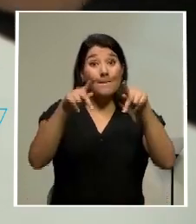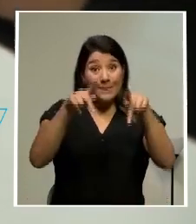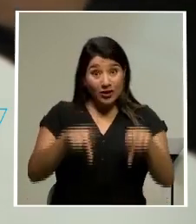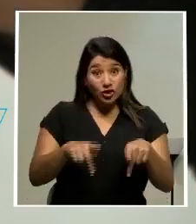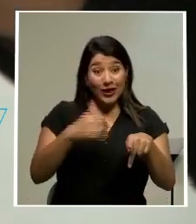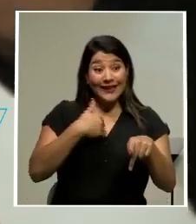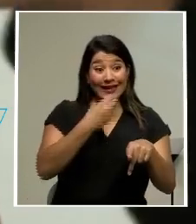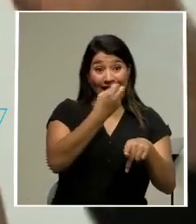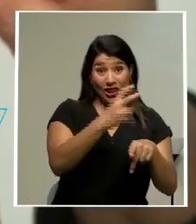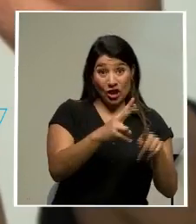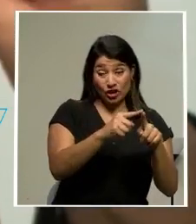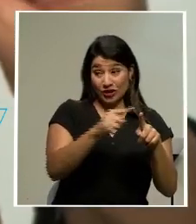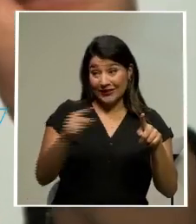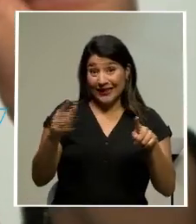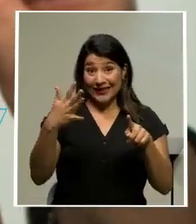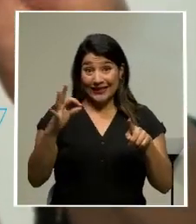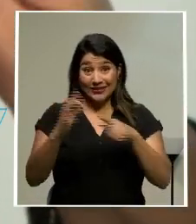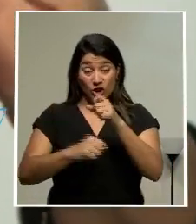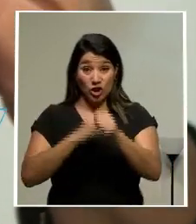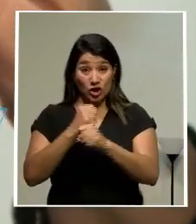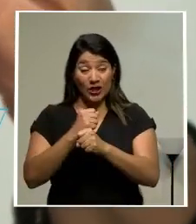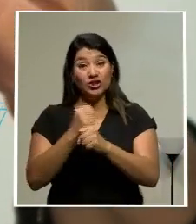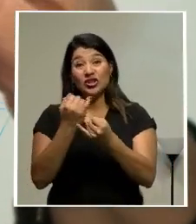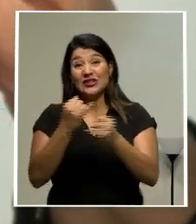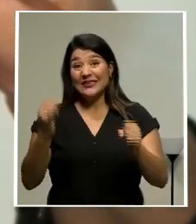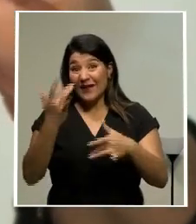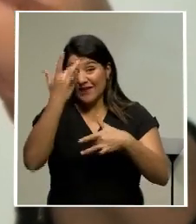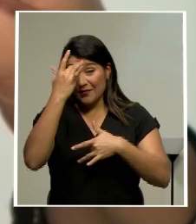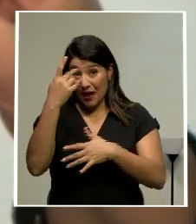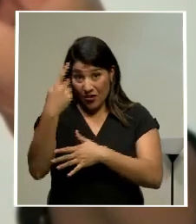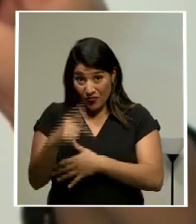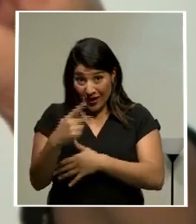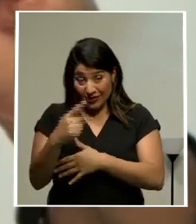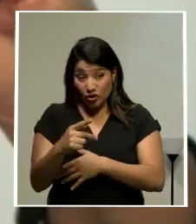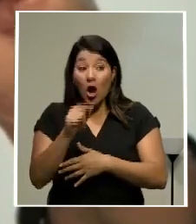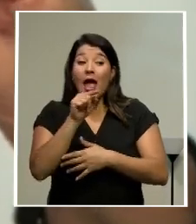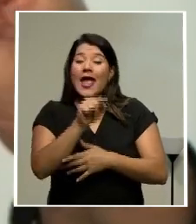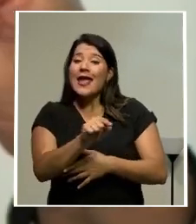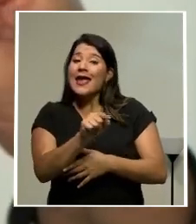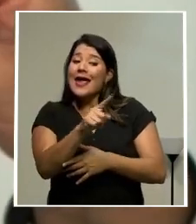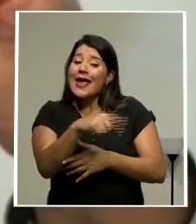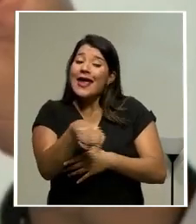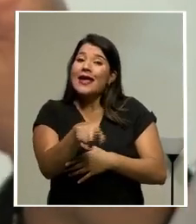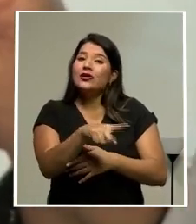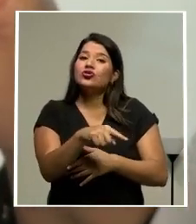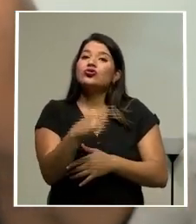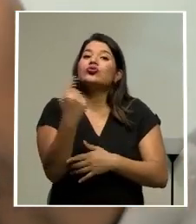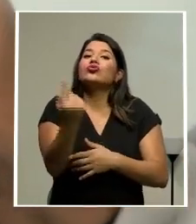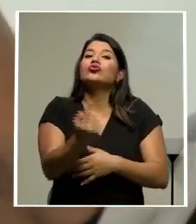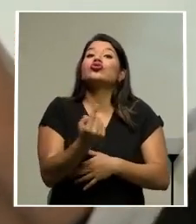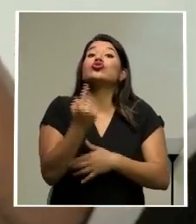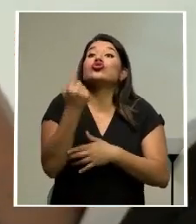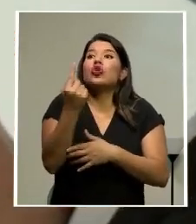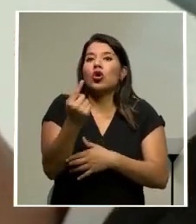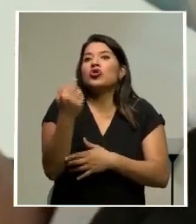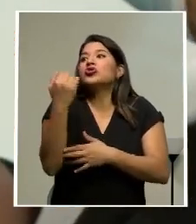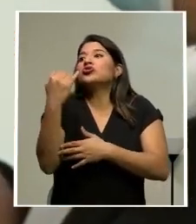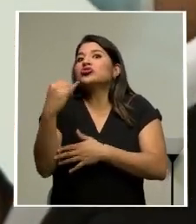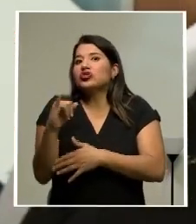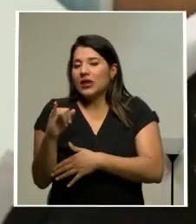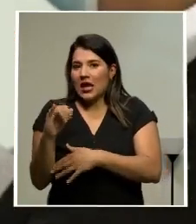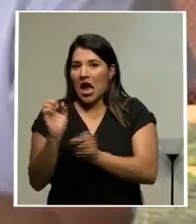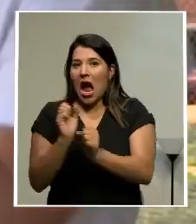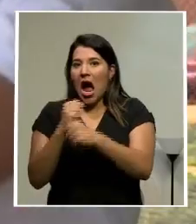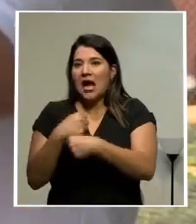entre 12 y 19 años sin factores de riesgo, estas son vacunadas únicamente como parte de los planes de contingencia que le